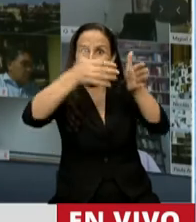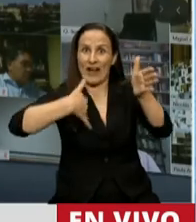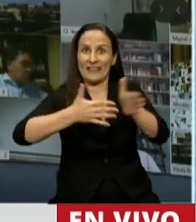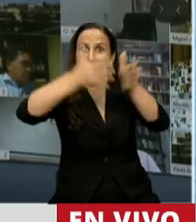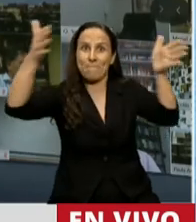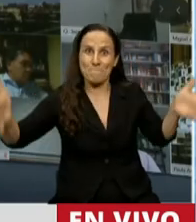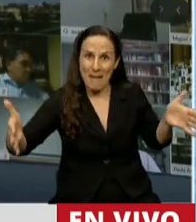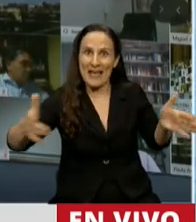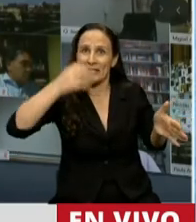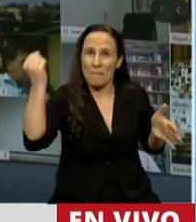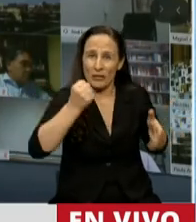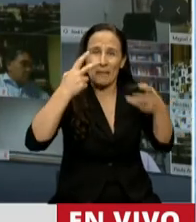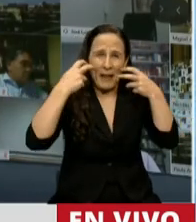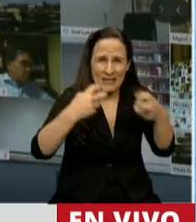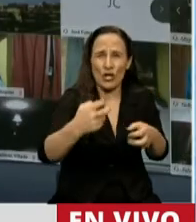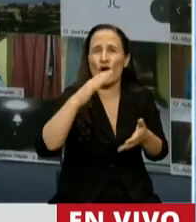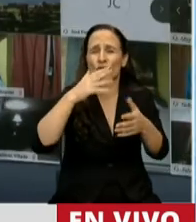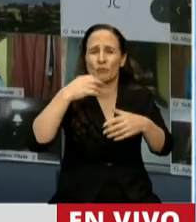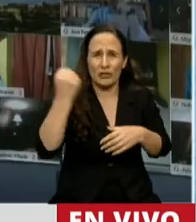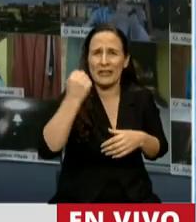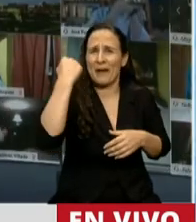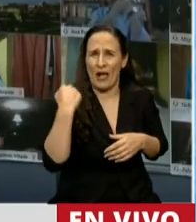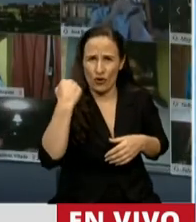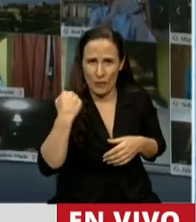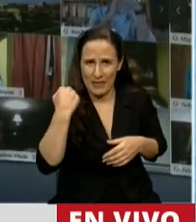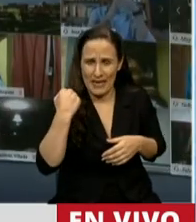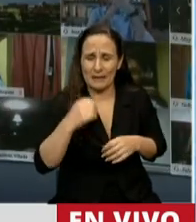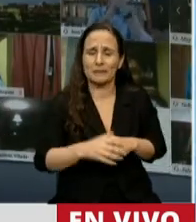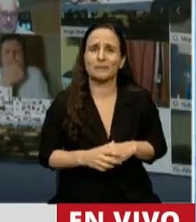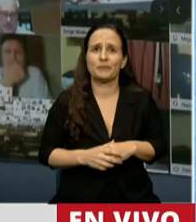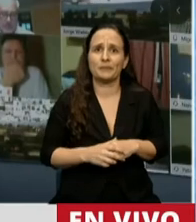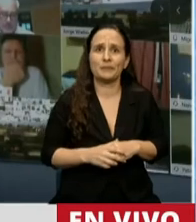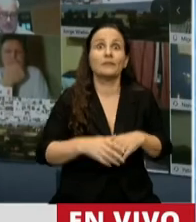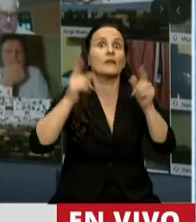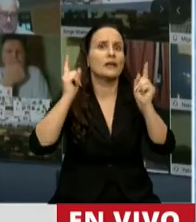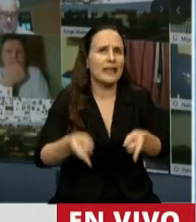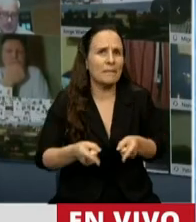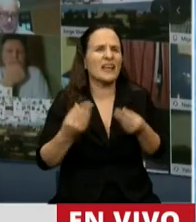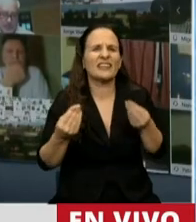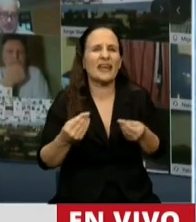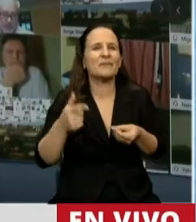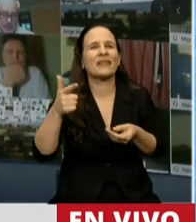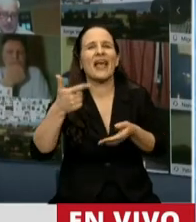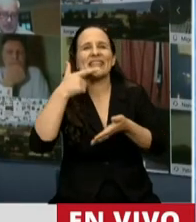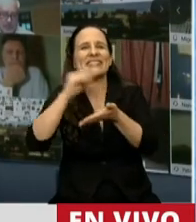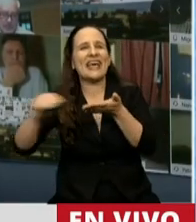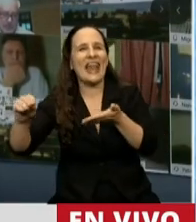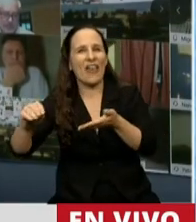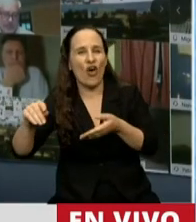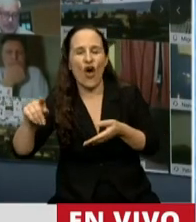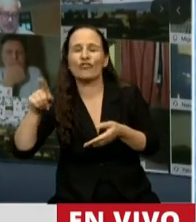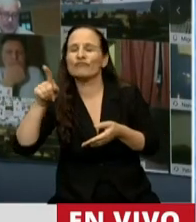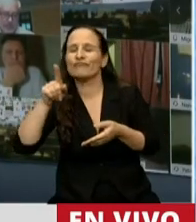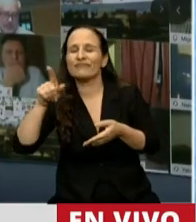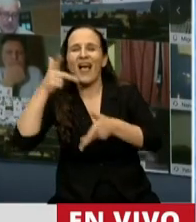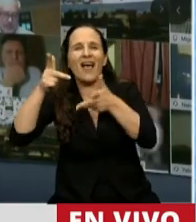economía, para nuestra investigación científica? Y también un aspecto que remarcó el senador Tayana cuando habló en